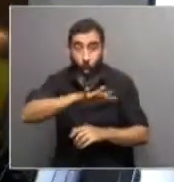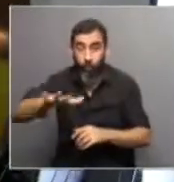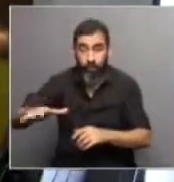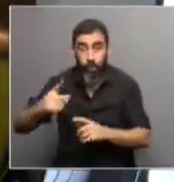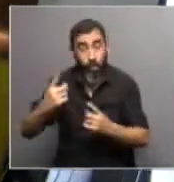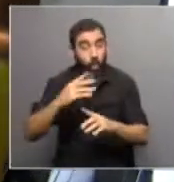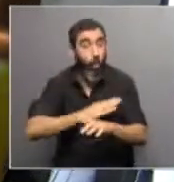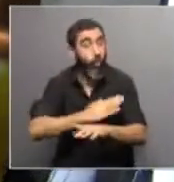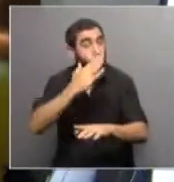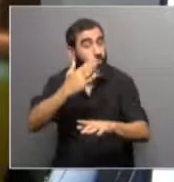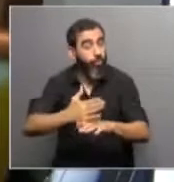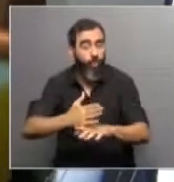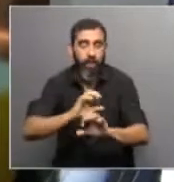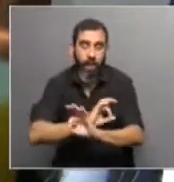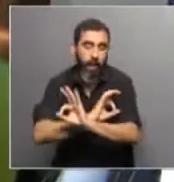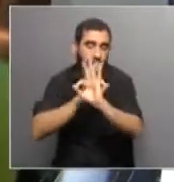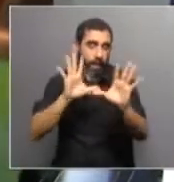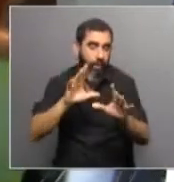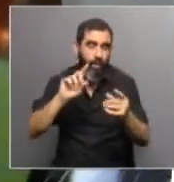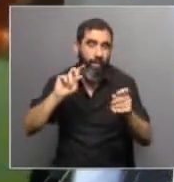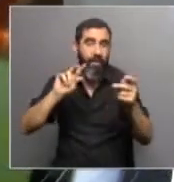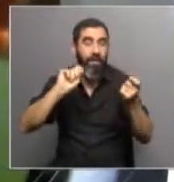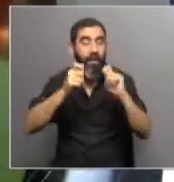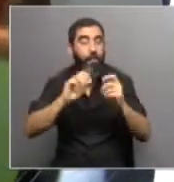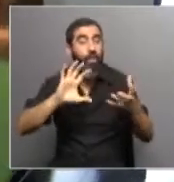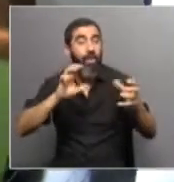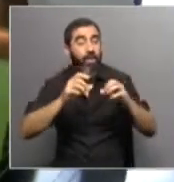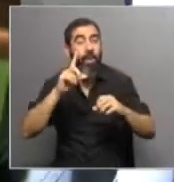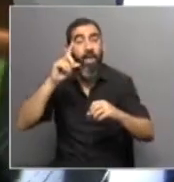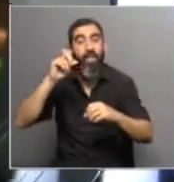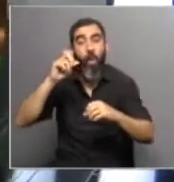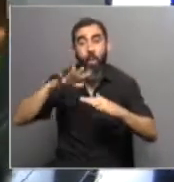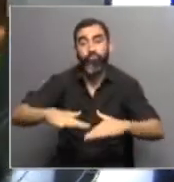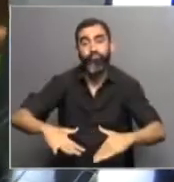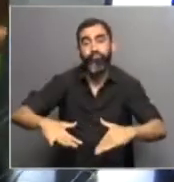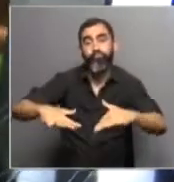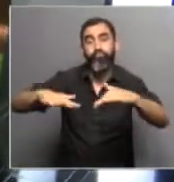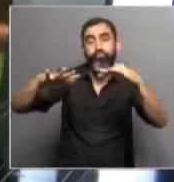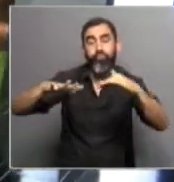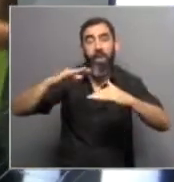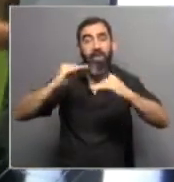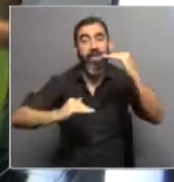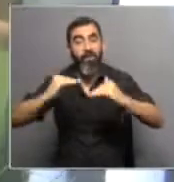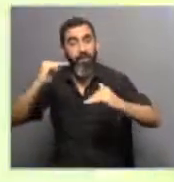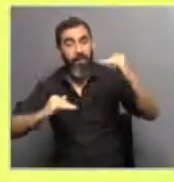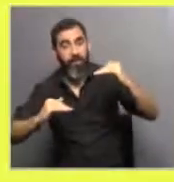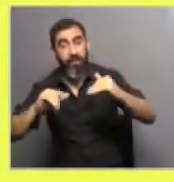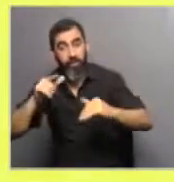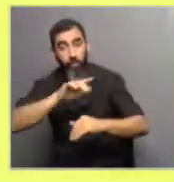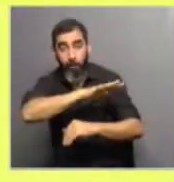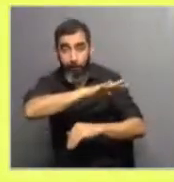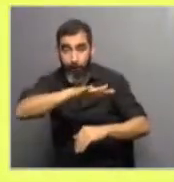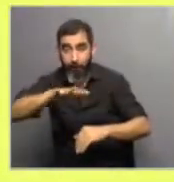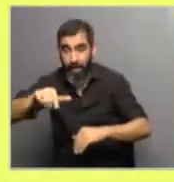impactos más claros del cambio climático es el aumento del nivel del mar. Y ese aumento del nivel del mar se viene observando en